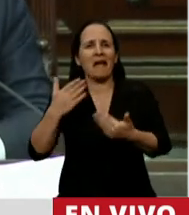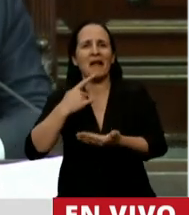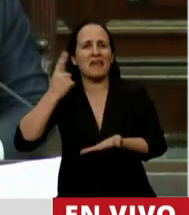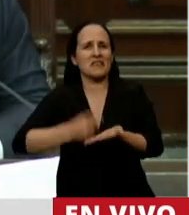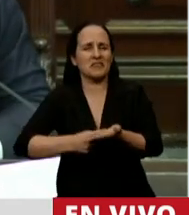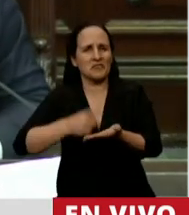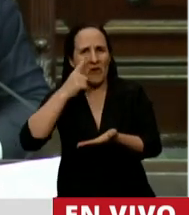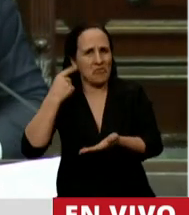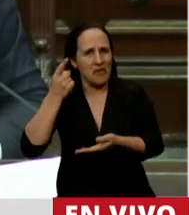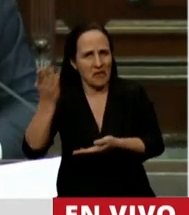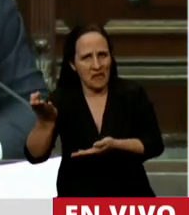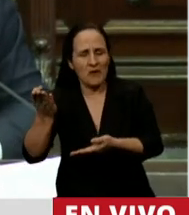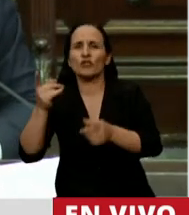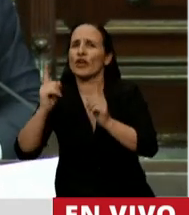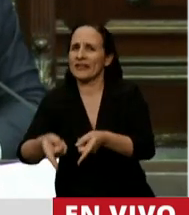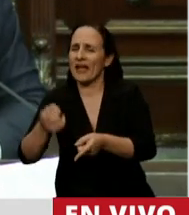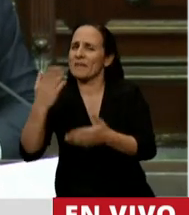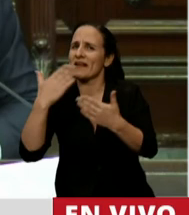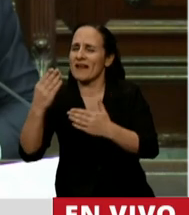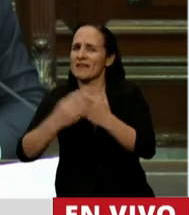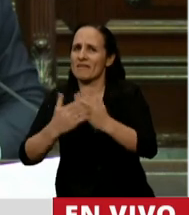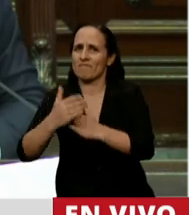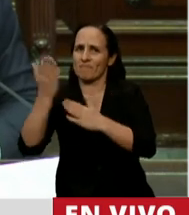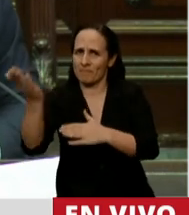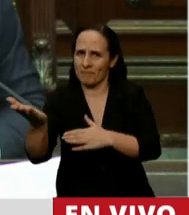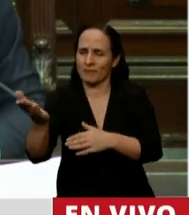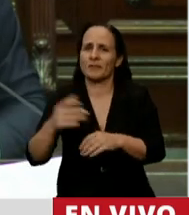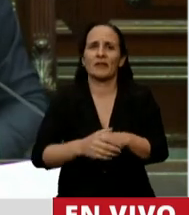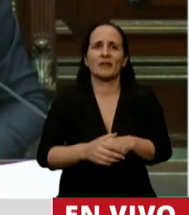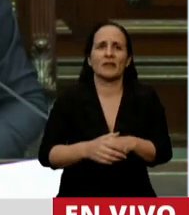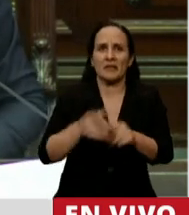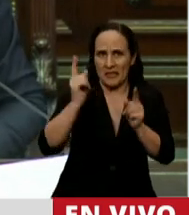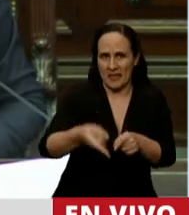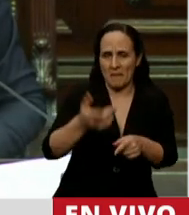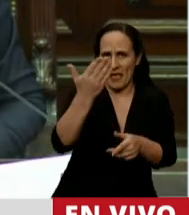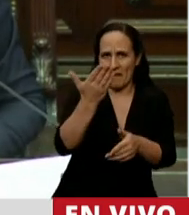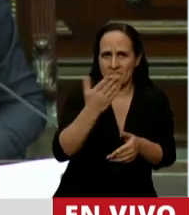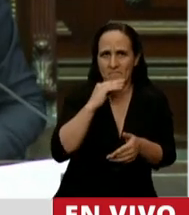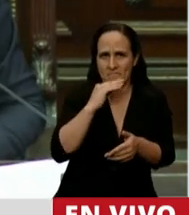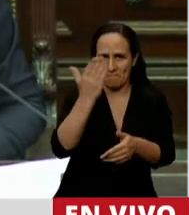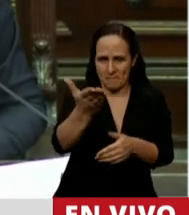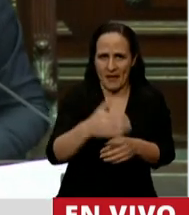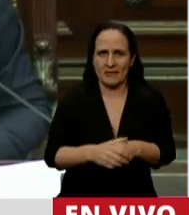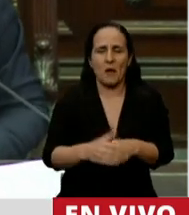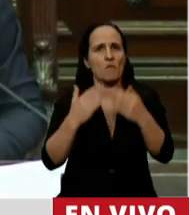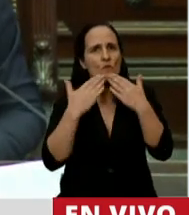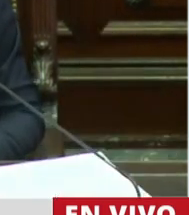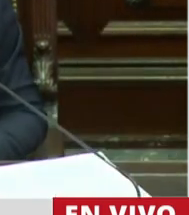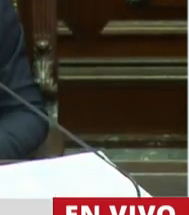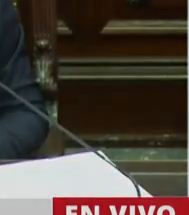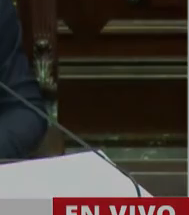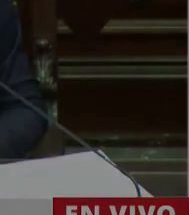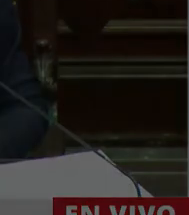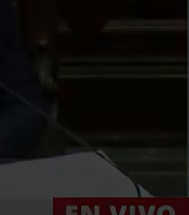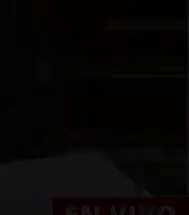suya, Jefe de Gabinete, Santiago Cafiero, y también por la suya, lo que le corresponde, señor Presidente Sergio Más. Muchas gracias. Gracias,